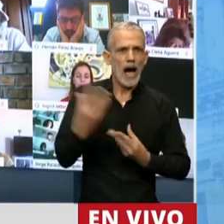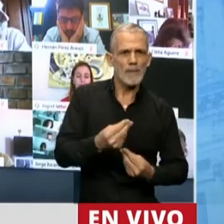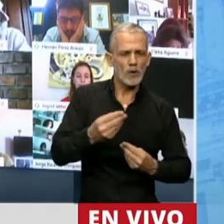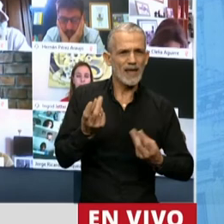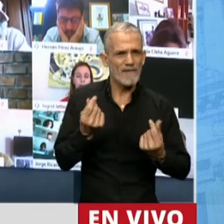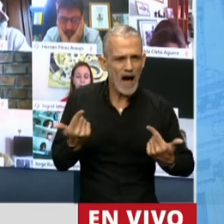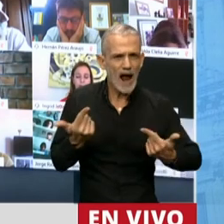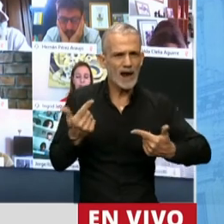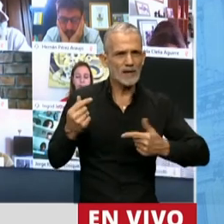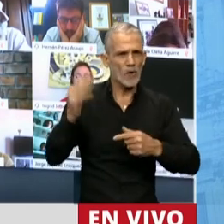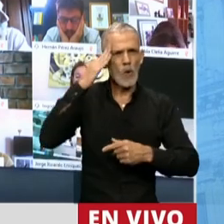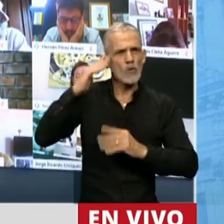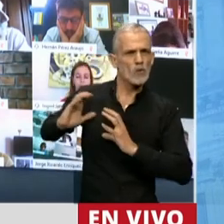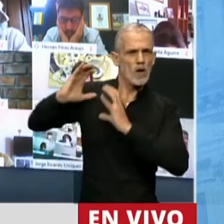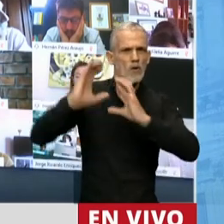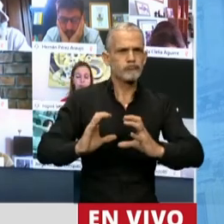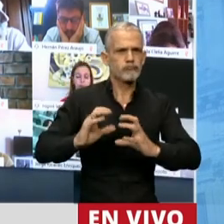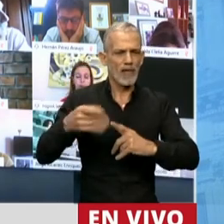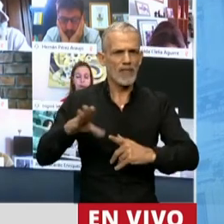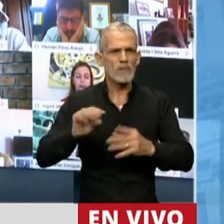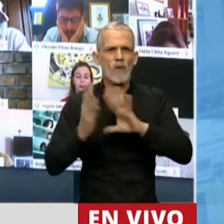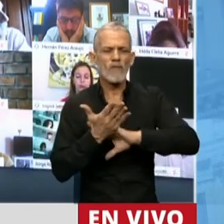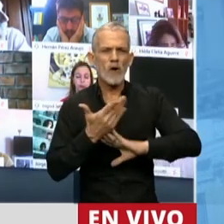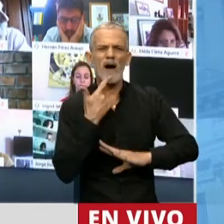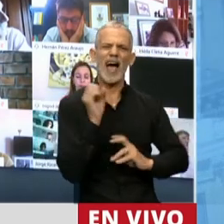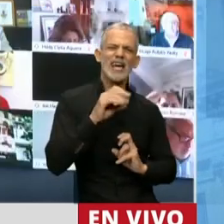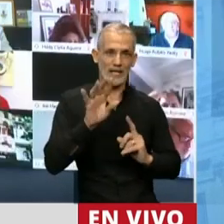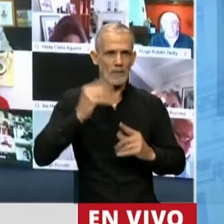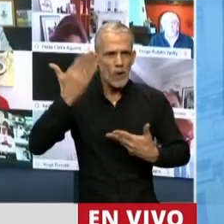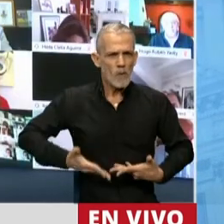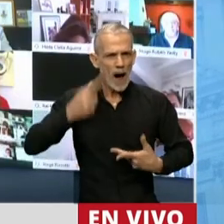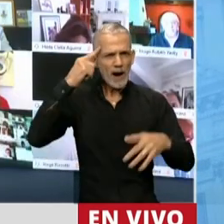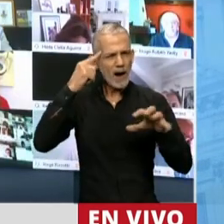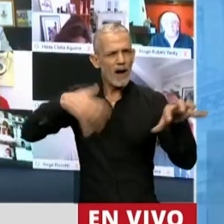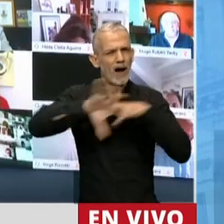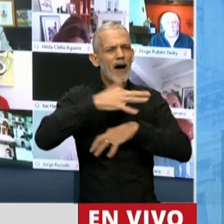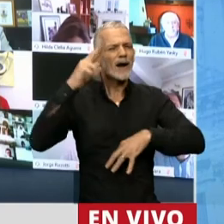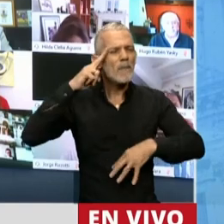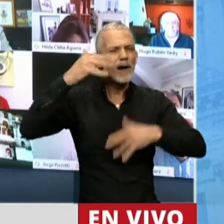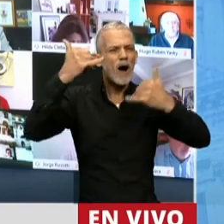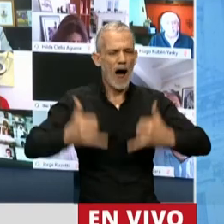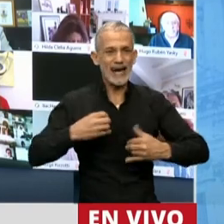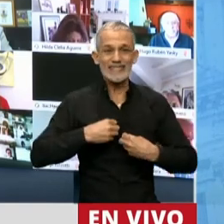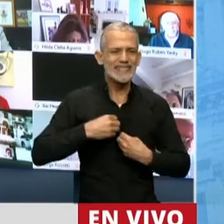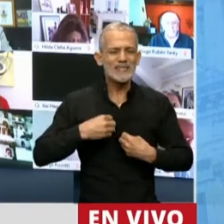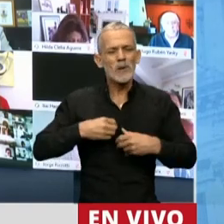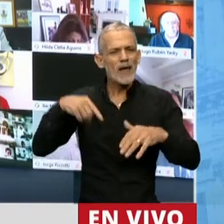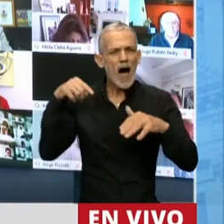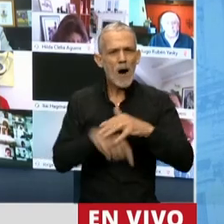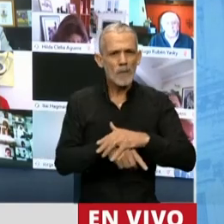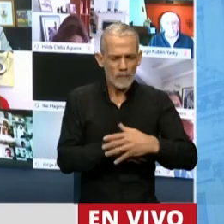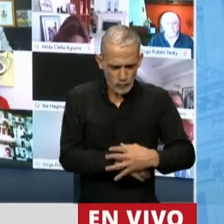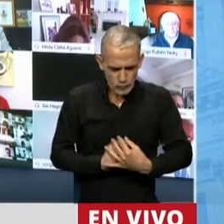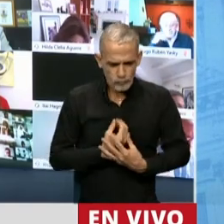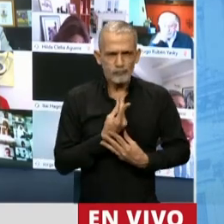valioso y legado cultural, por su visión crítica pero humana y empática, por su profunda sensibilidad plasmada